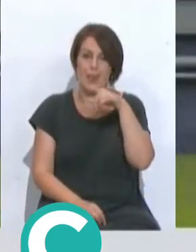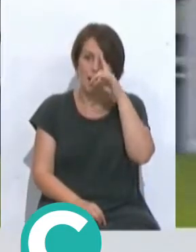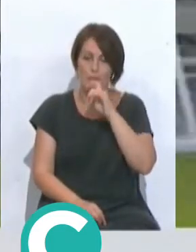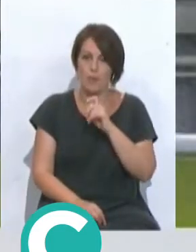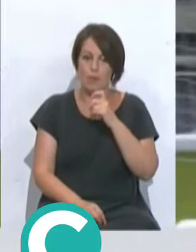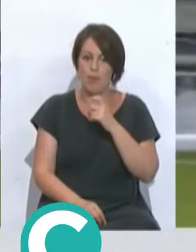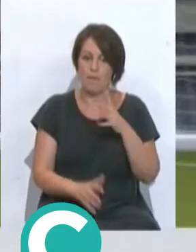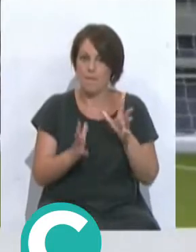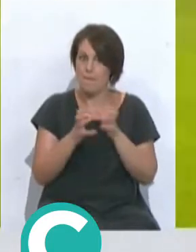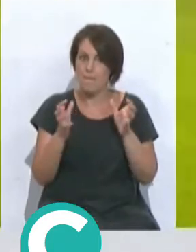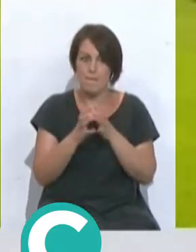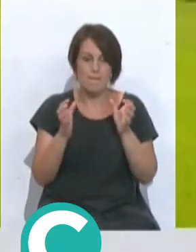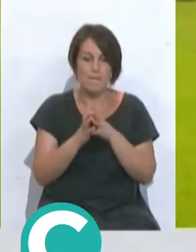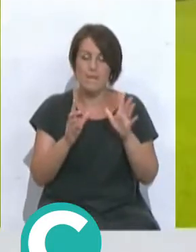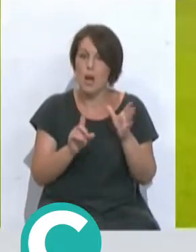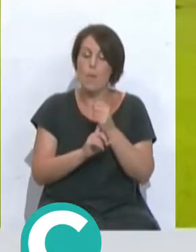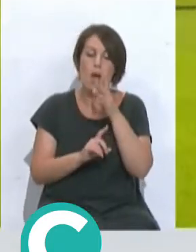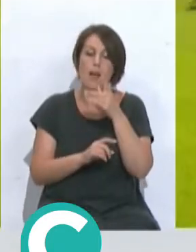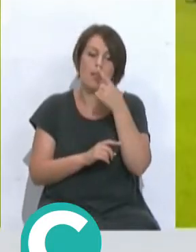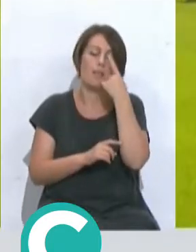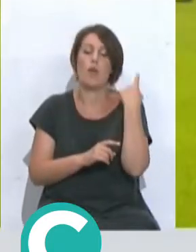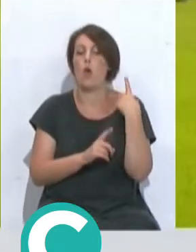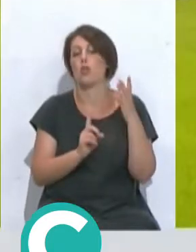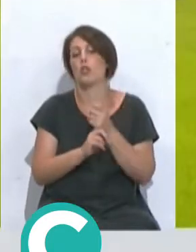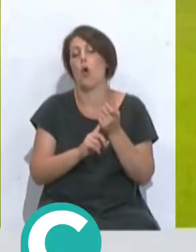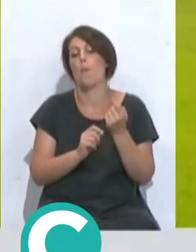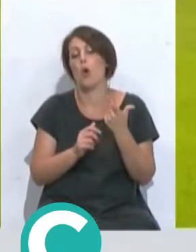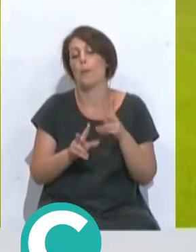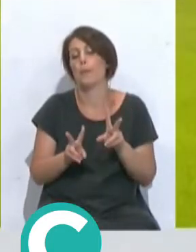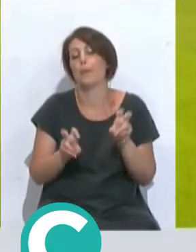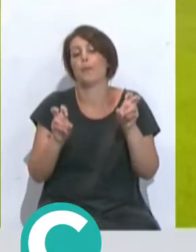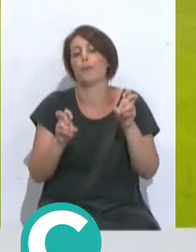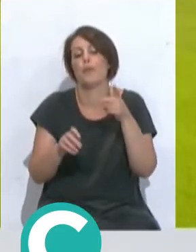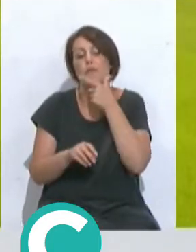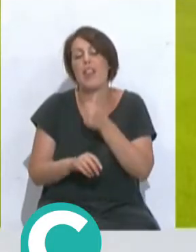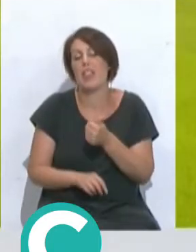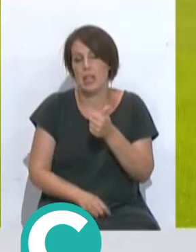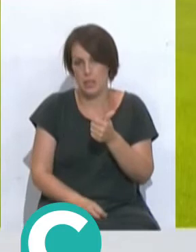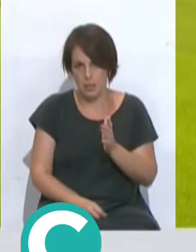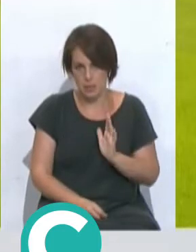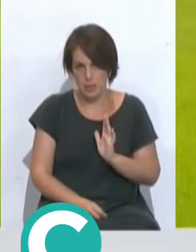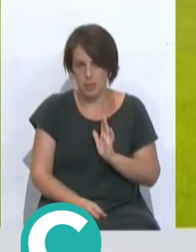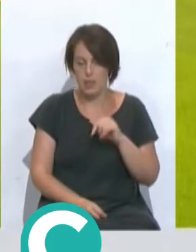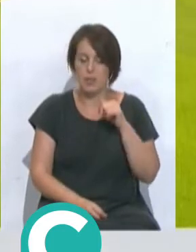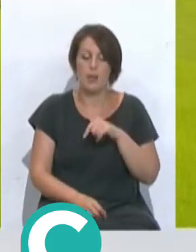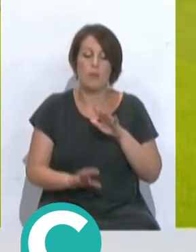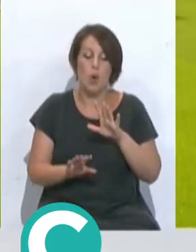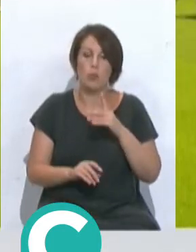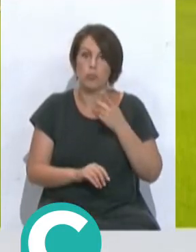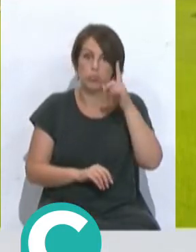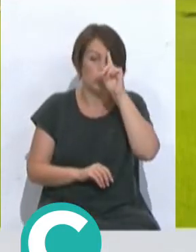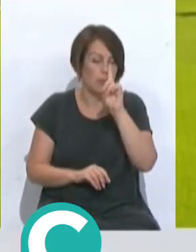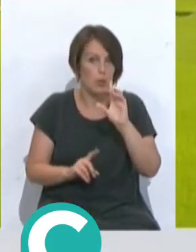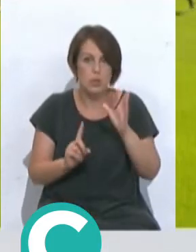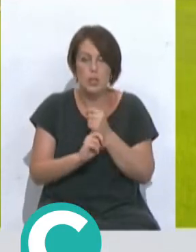la agonía con la que se consiguió, porque claro, el año anterior se consiguió de una manera, entre comillas, más fácil y quizás no se fue consciente de